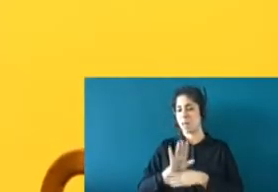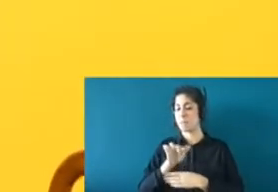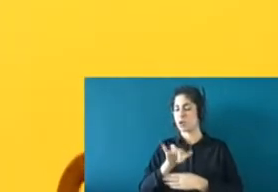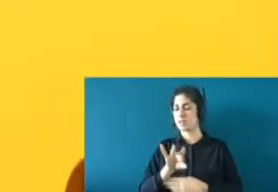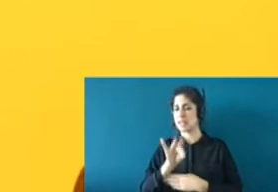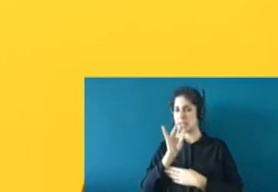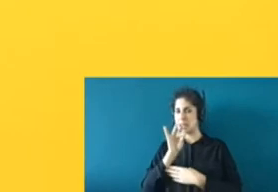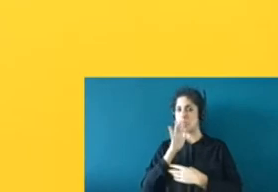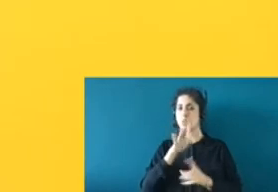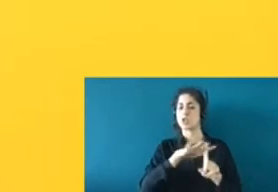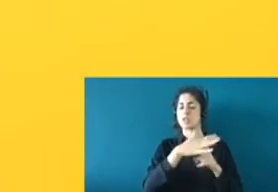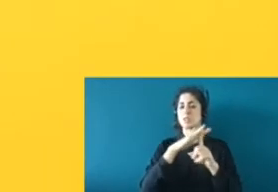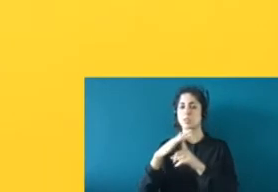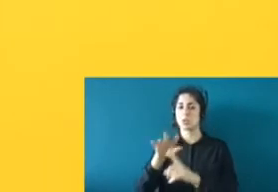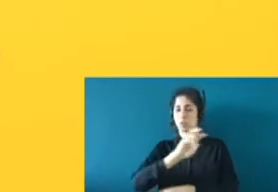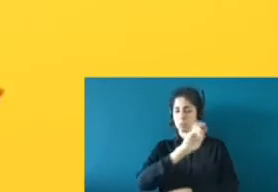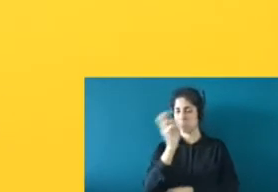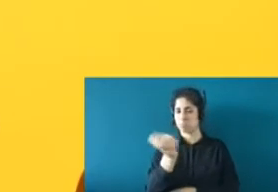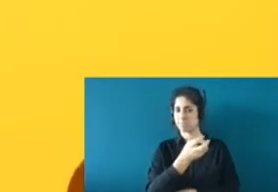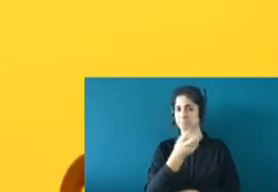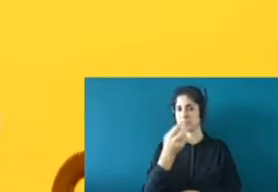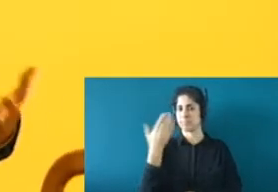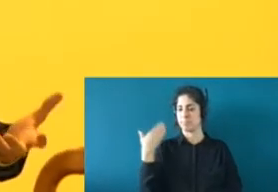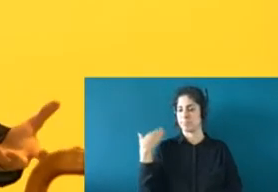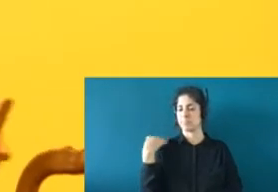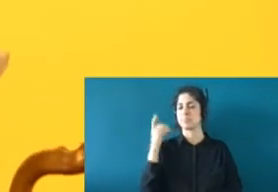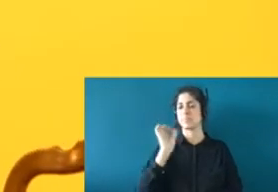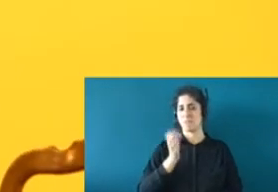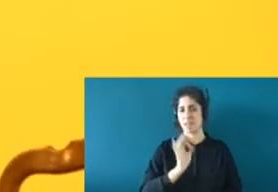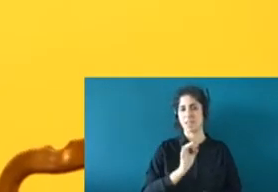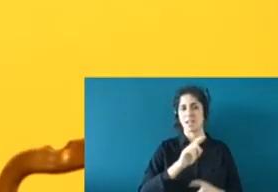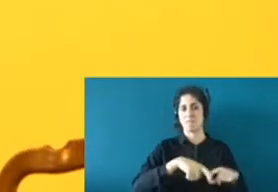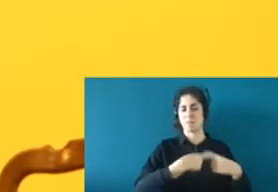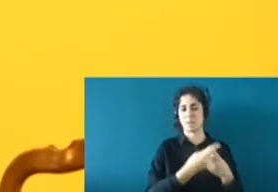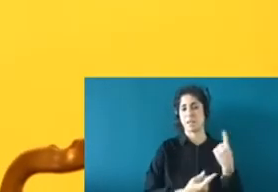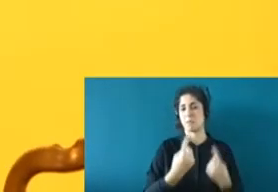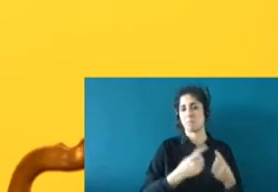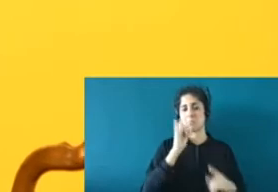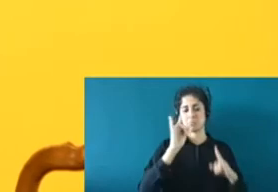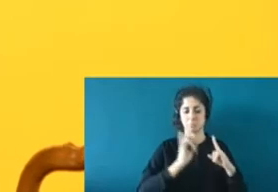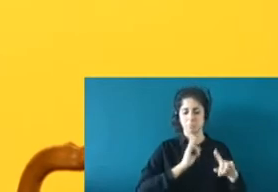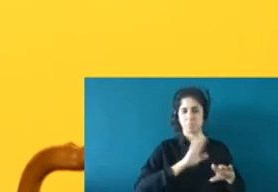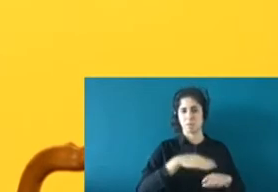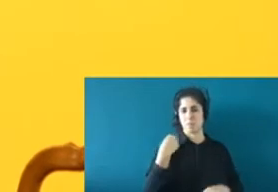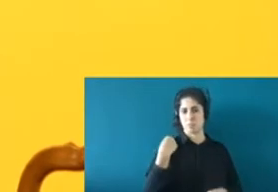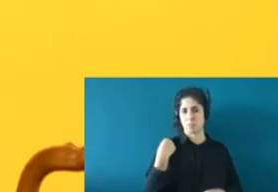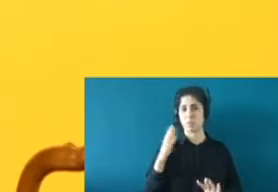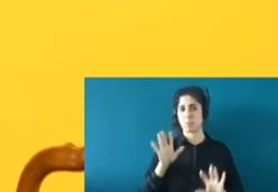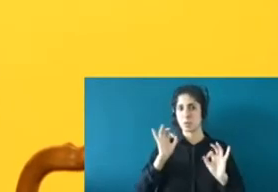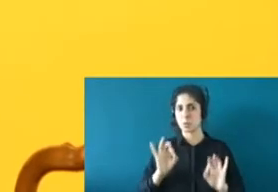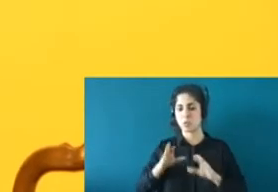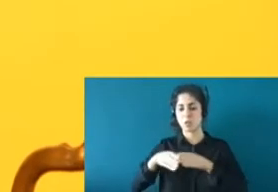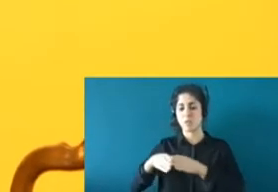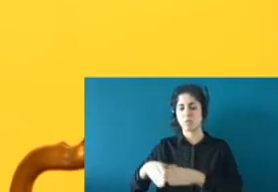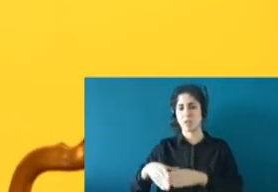hemos tenido llamadas de familiares para preguntarnos, pero en esta ocasión fue más intenso. Me contactaban